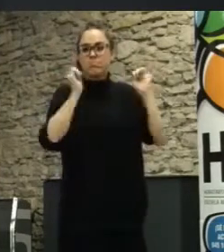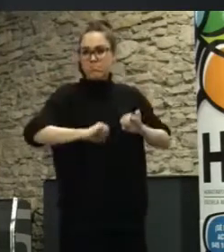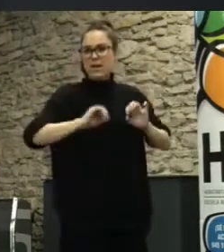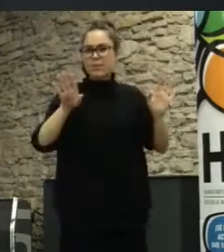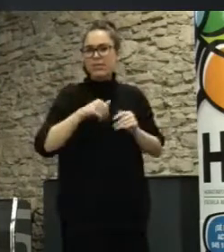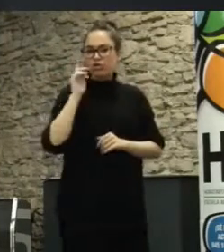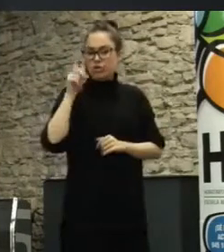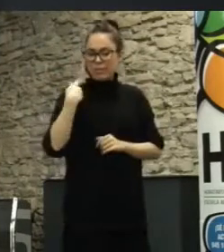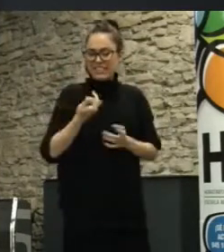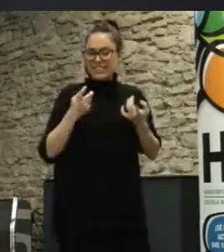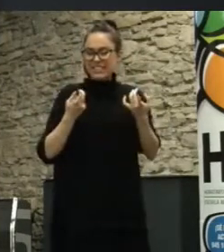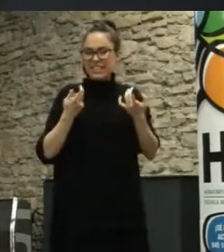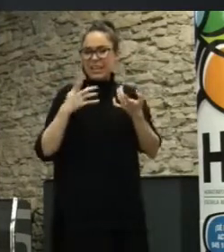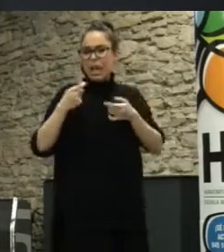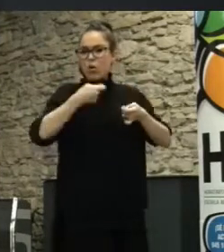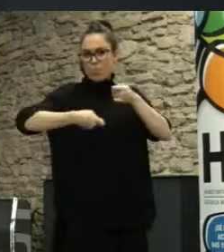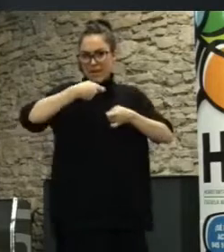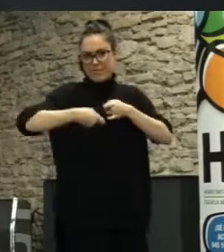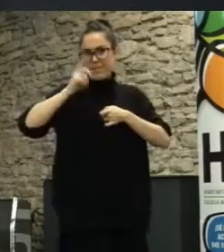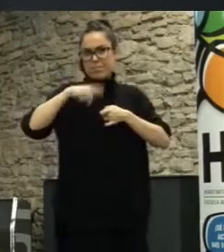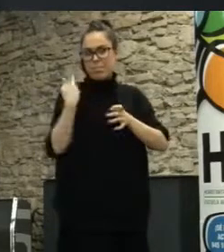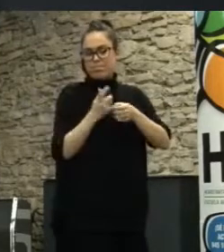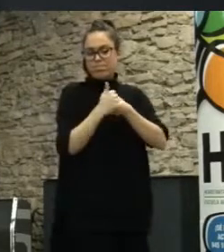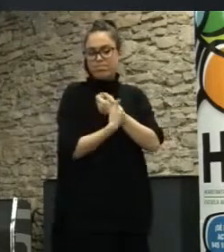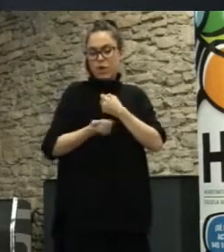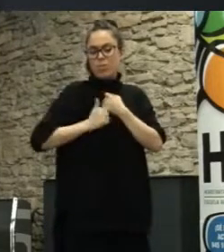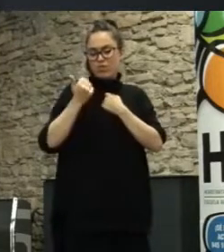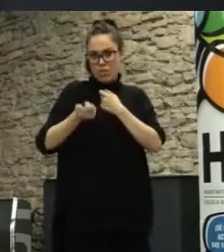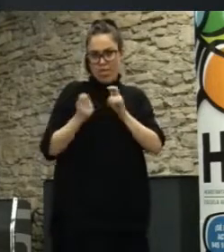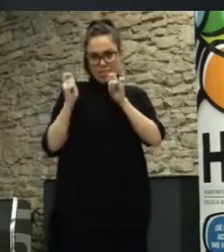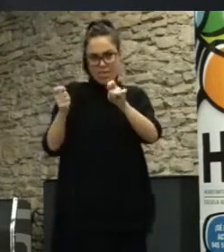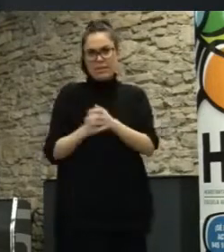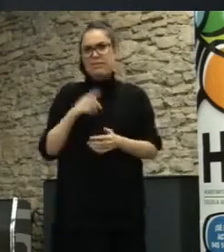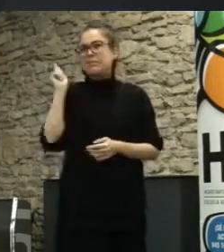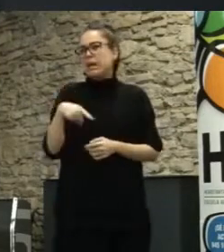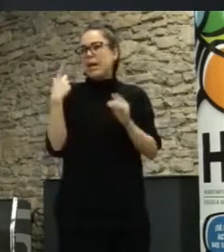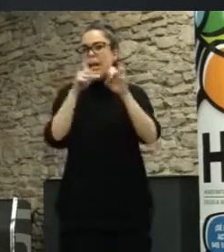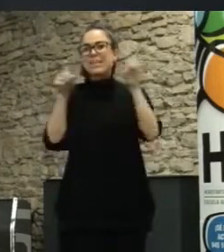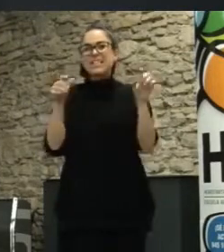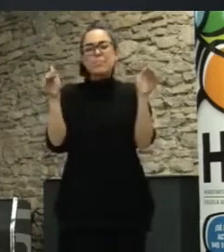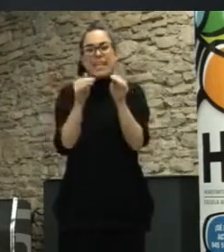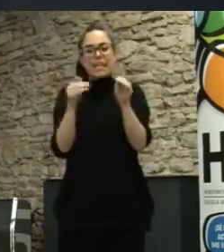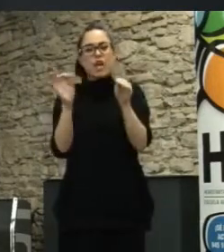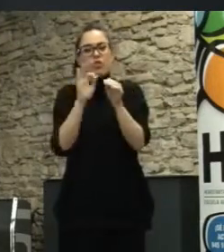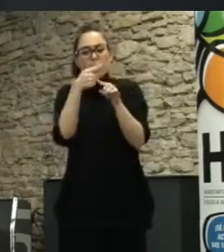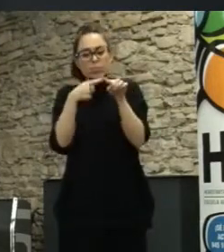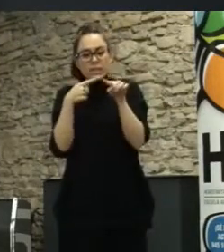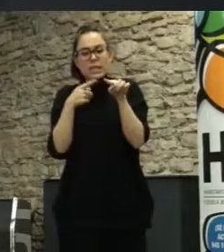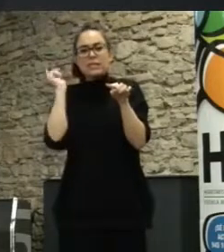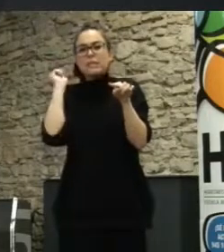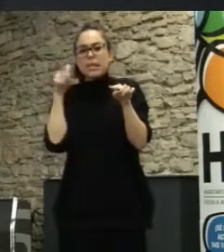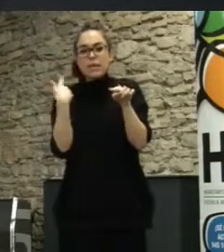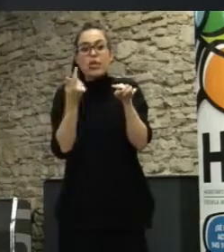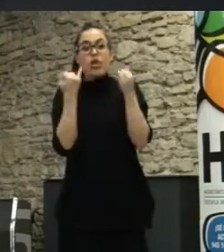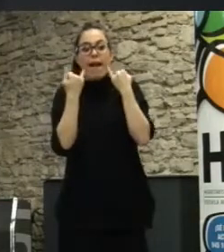un sistema cooperativo fortísimo para que haya algunas pequeñas pymes que trabajan con energía solar y asociaciones que puedan